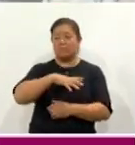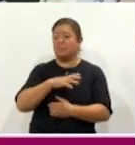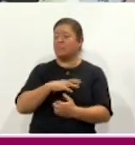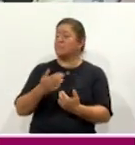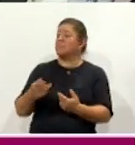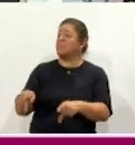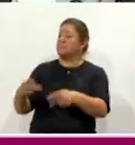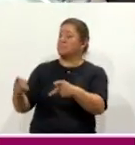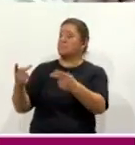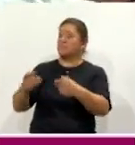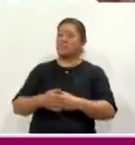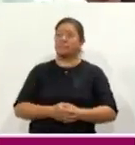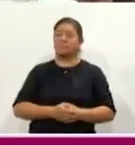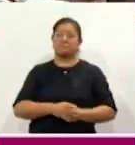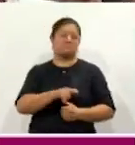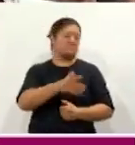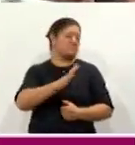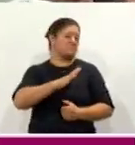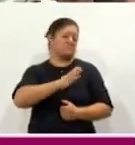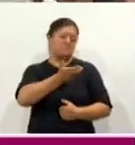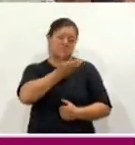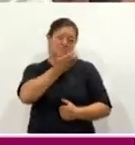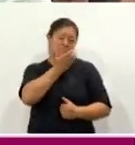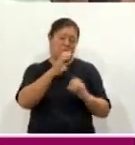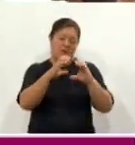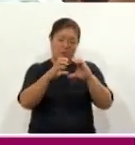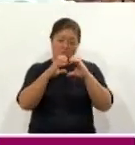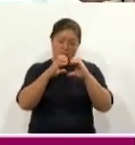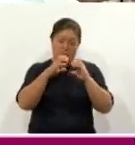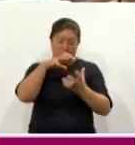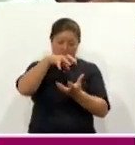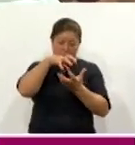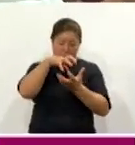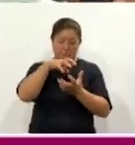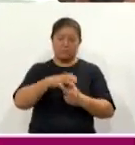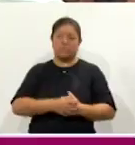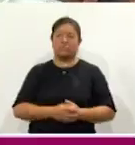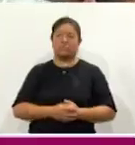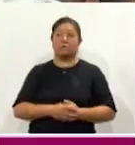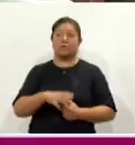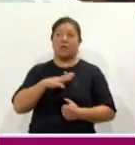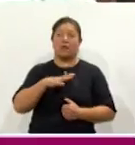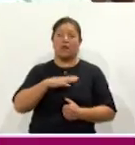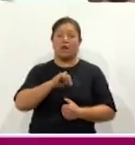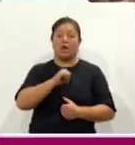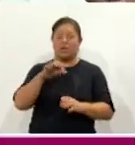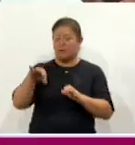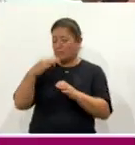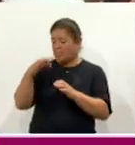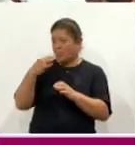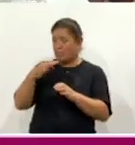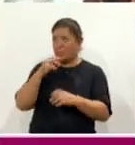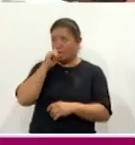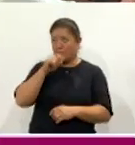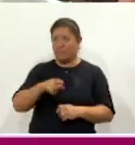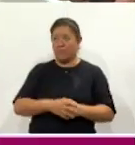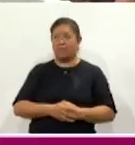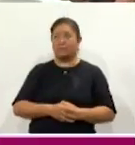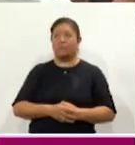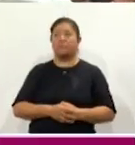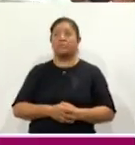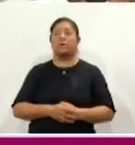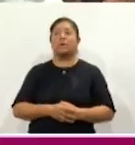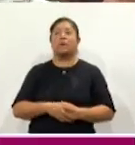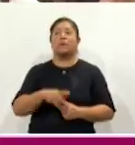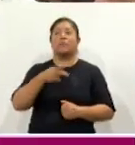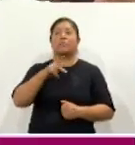Pues tenemos entre las tradicionales tortas, campañetas, tenemos por ahí algunas botanas para también ir comiendo, pero